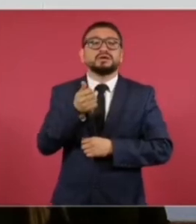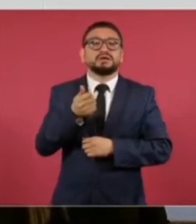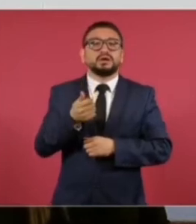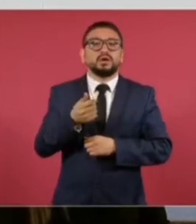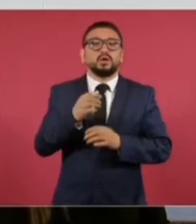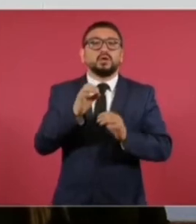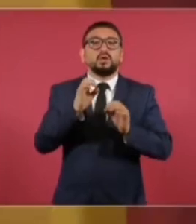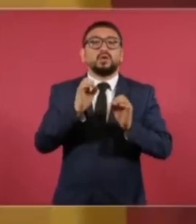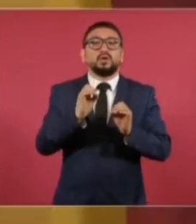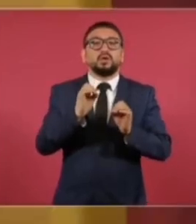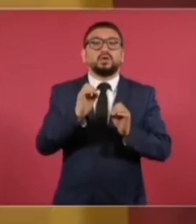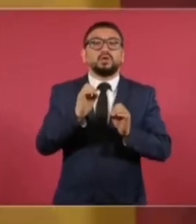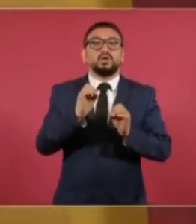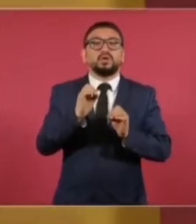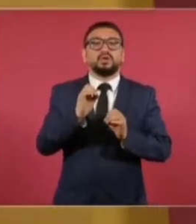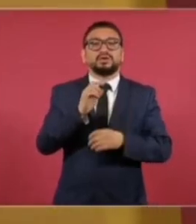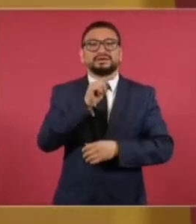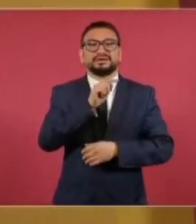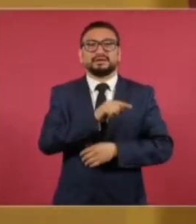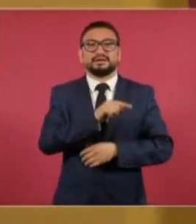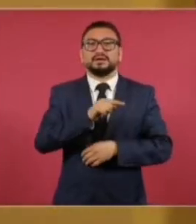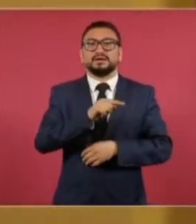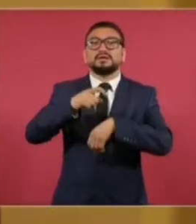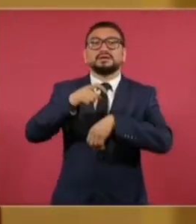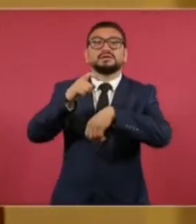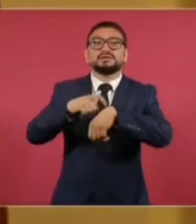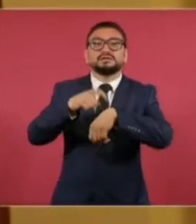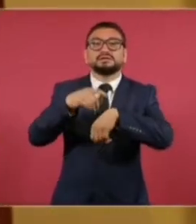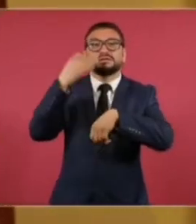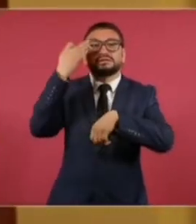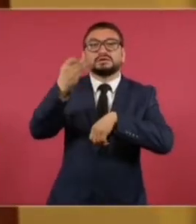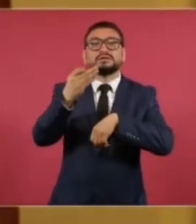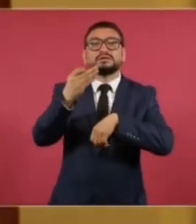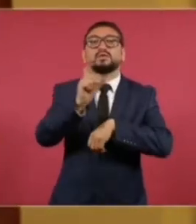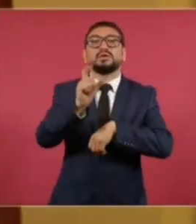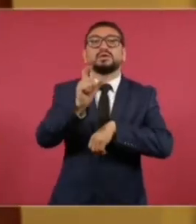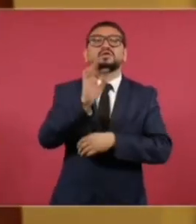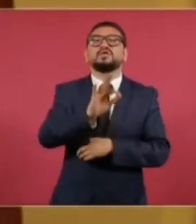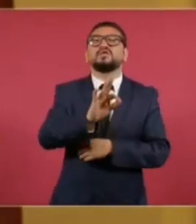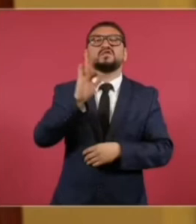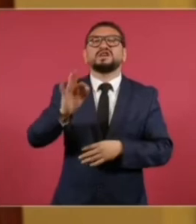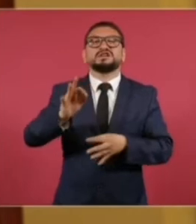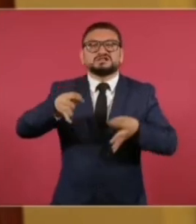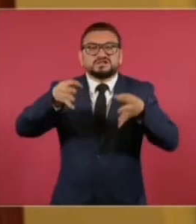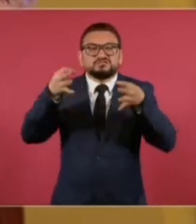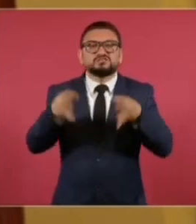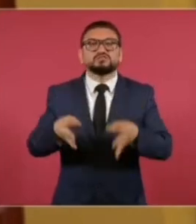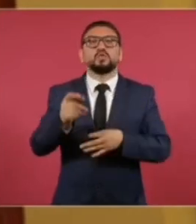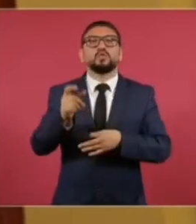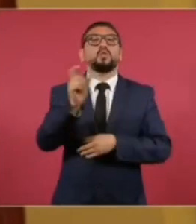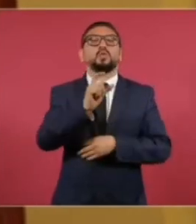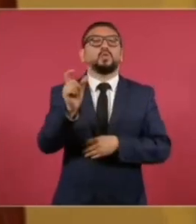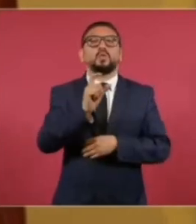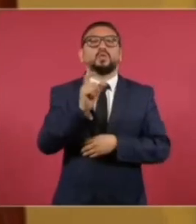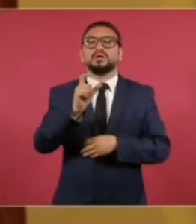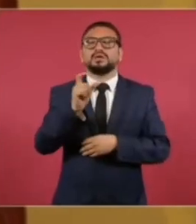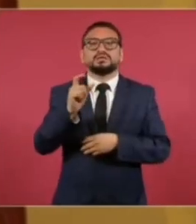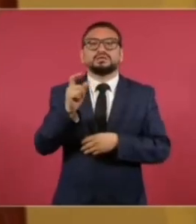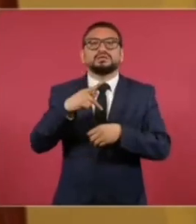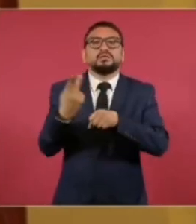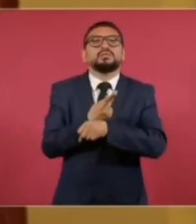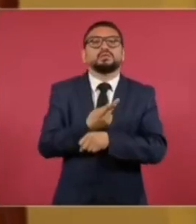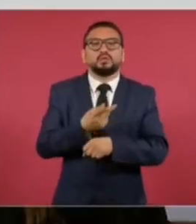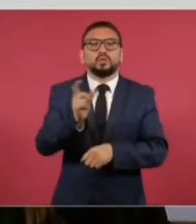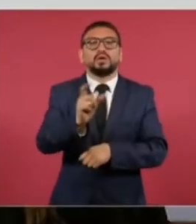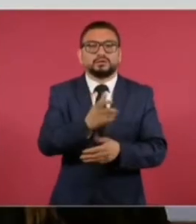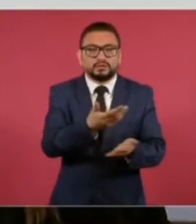tiempo ni la fecha exacta de la ocurrencia